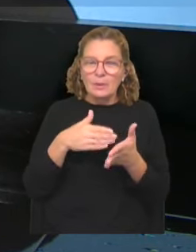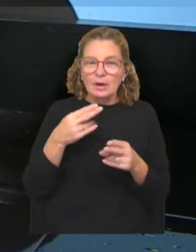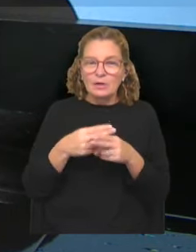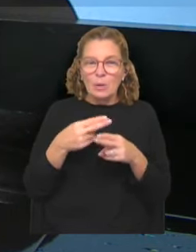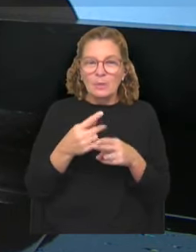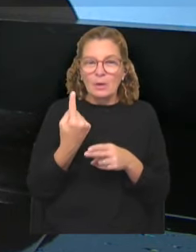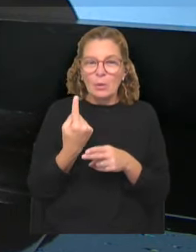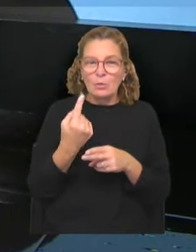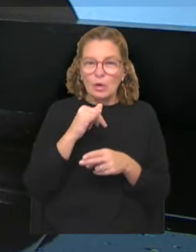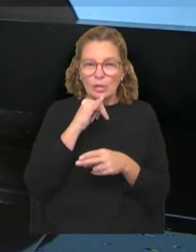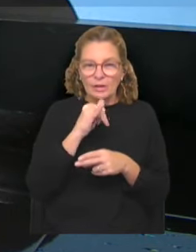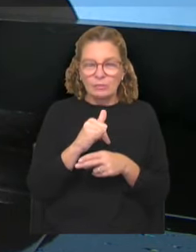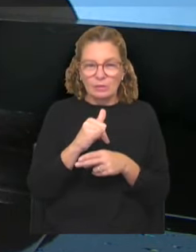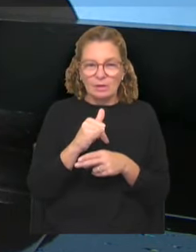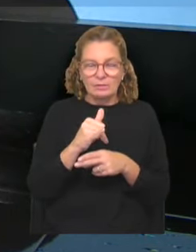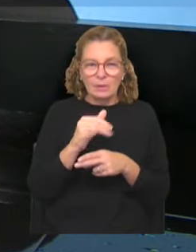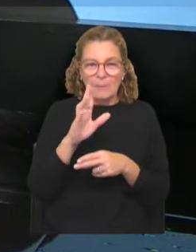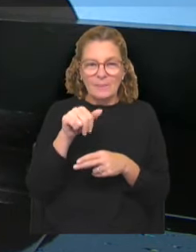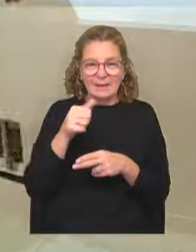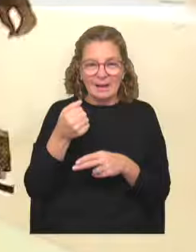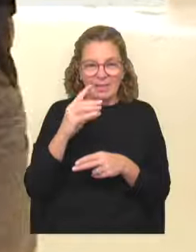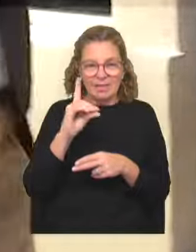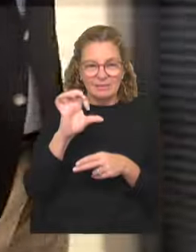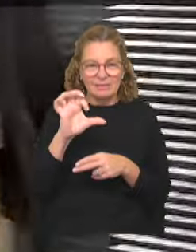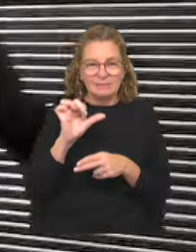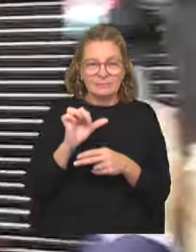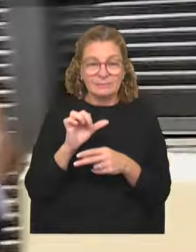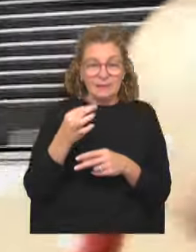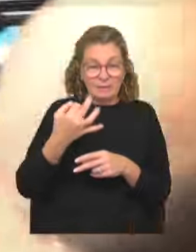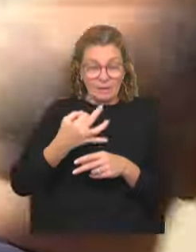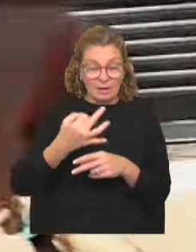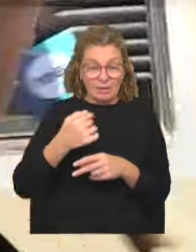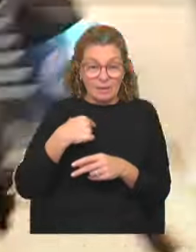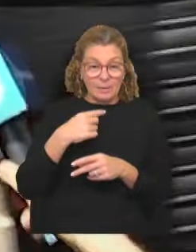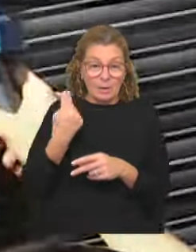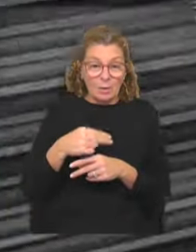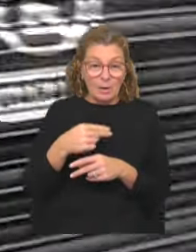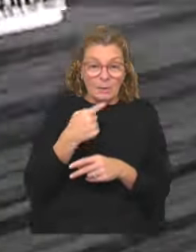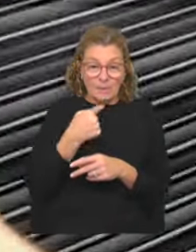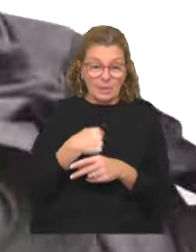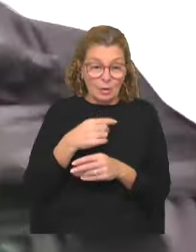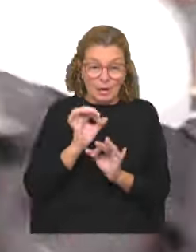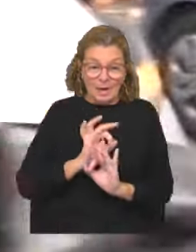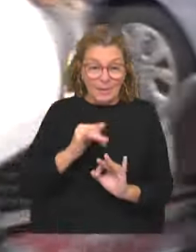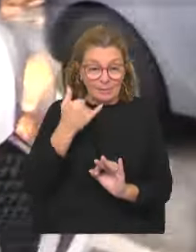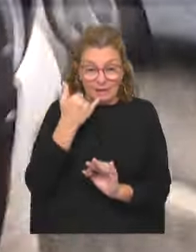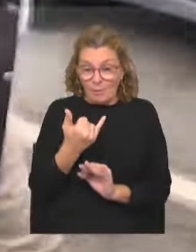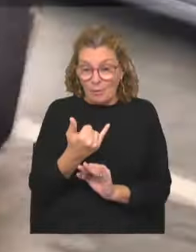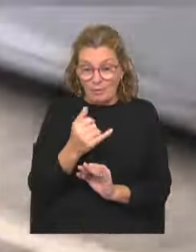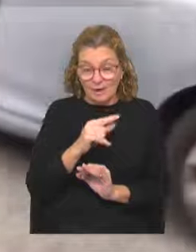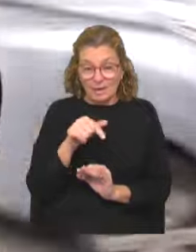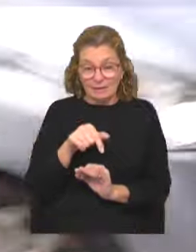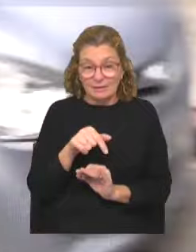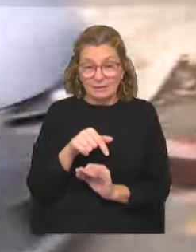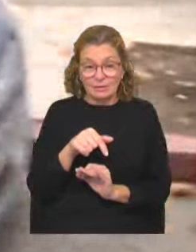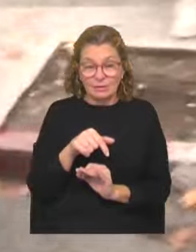nombre de uno de los denunciantes del caso Penadez. La verdad que a mí nunca nadie me dijo nada, no me llamó, esta causa